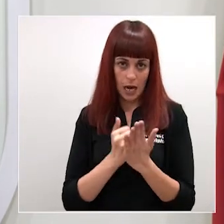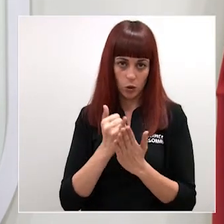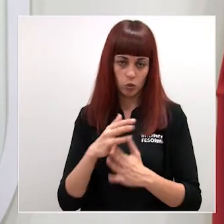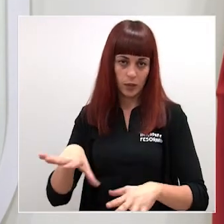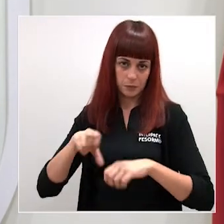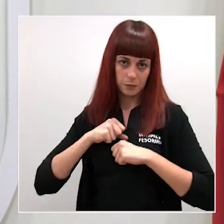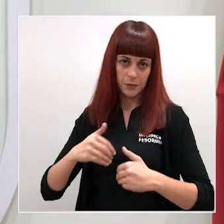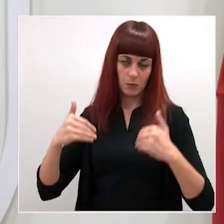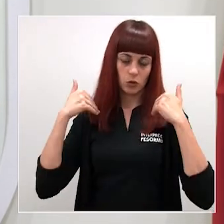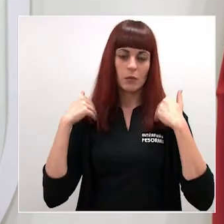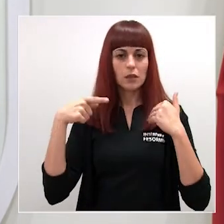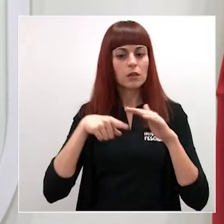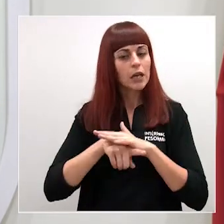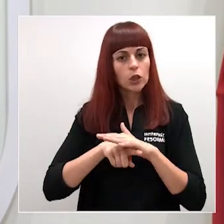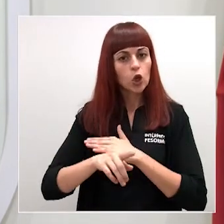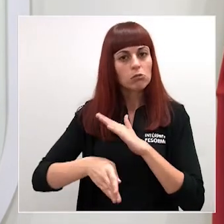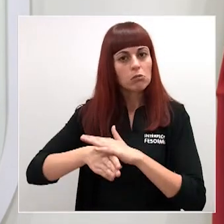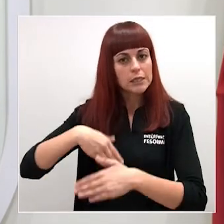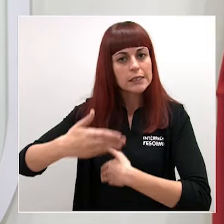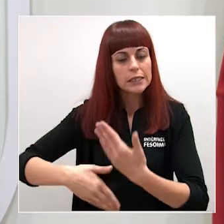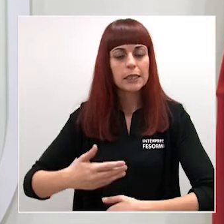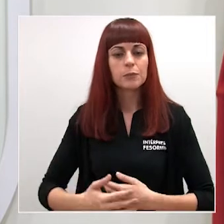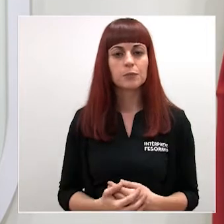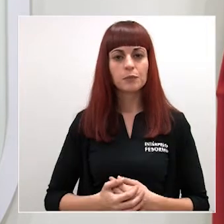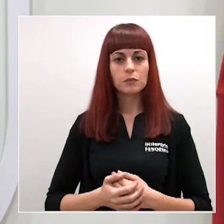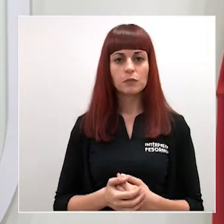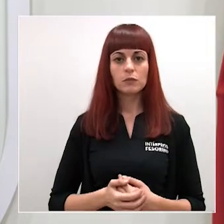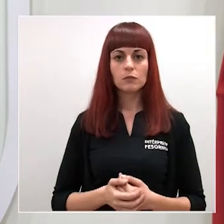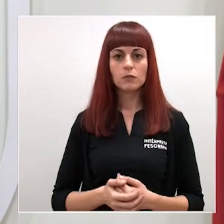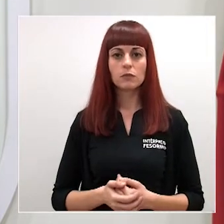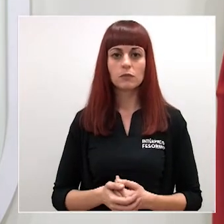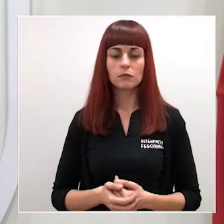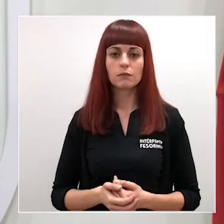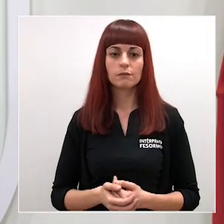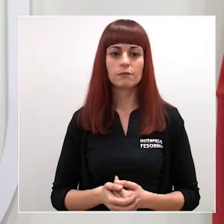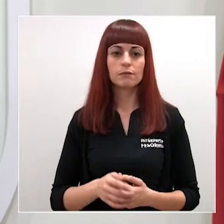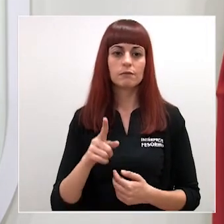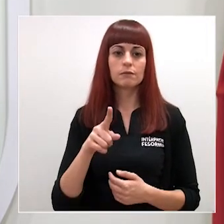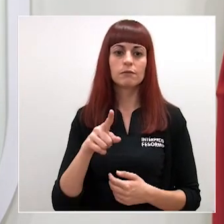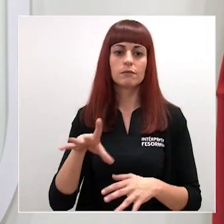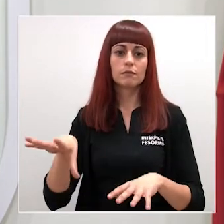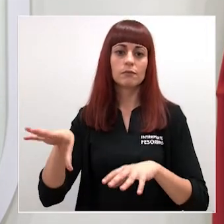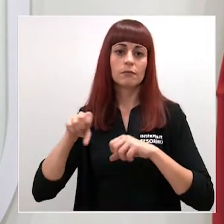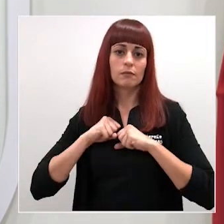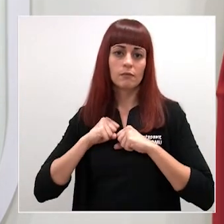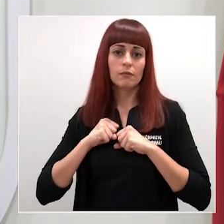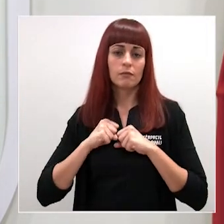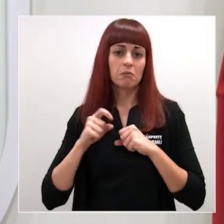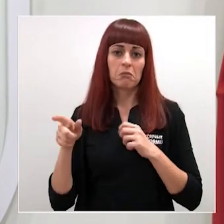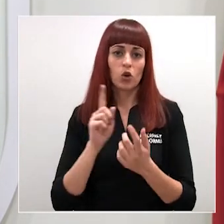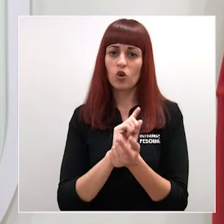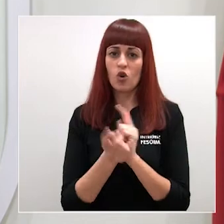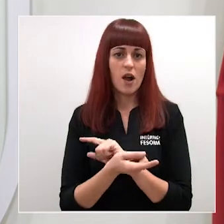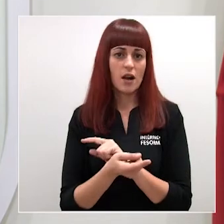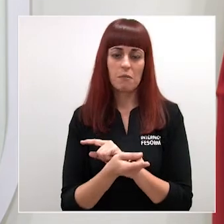la tramitación sigue su curso por tanto como digo pues esta adquisición de marina de COPE pues no va a alterar en ningún